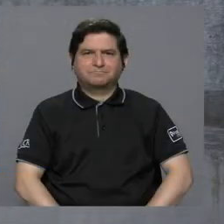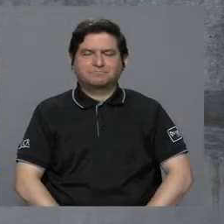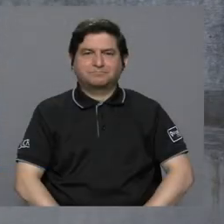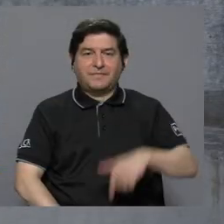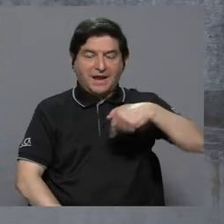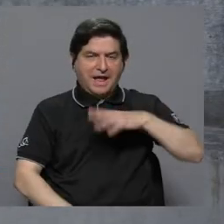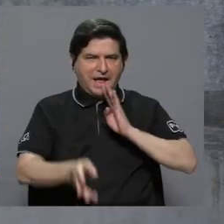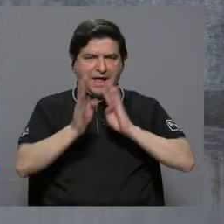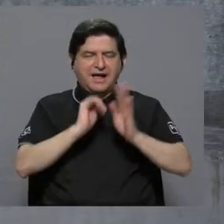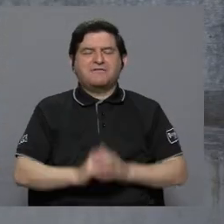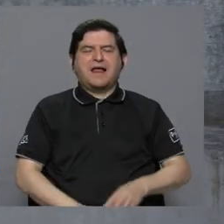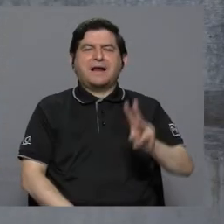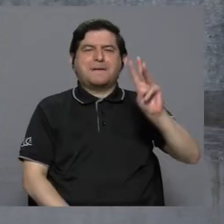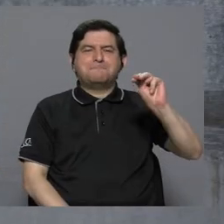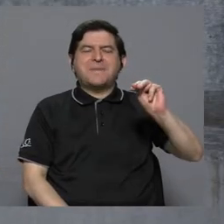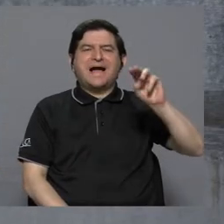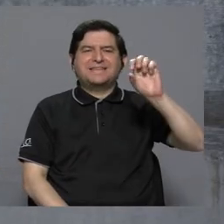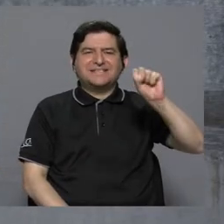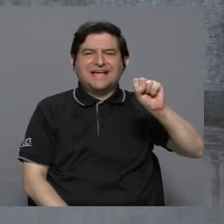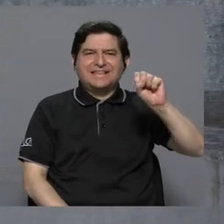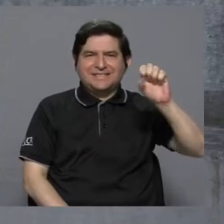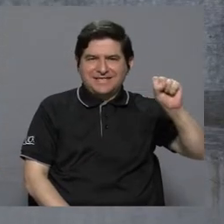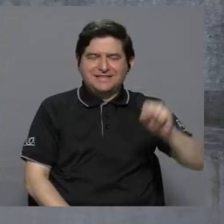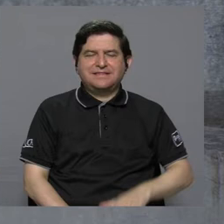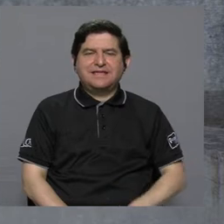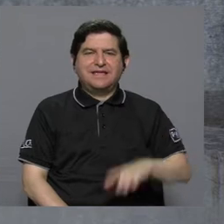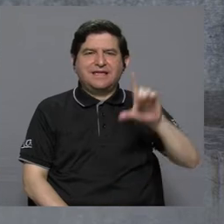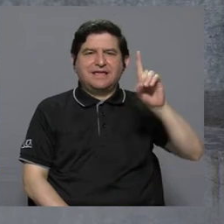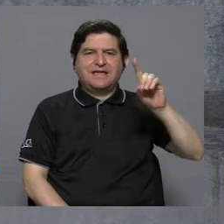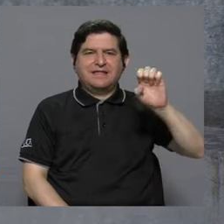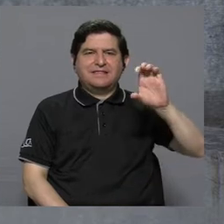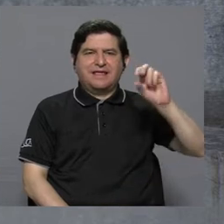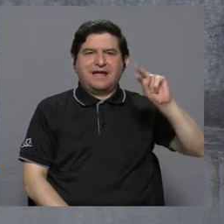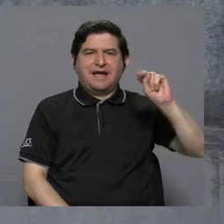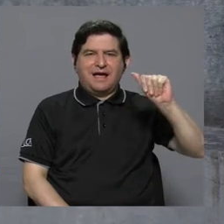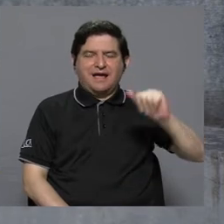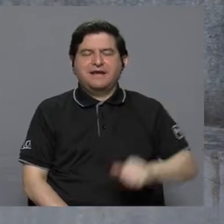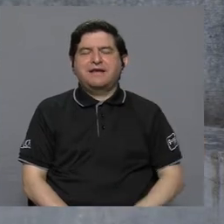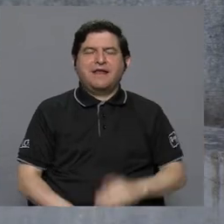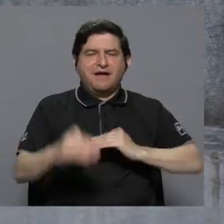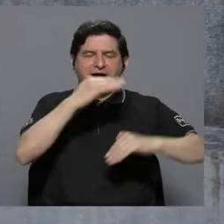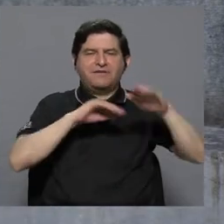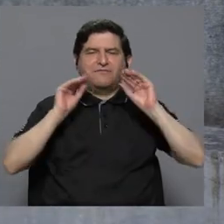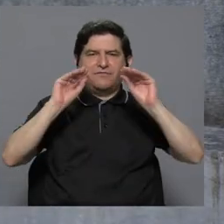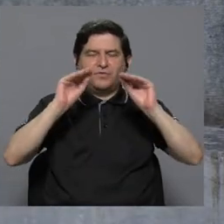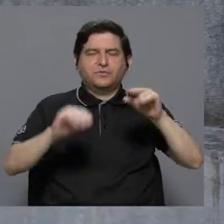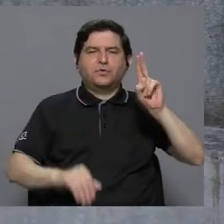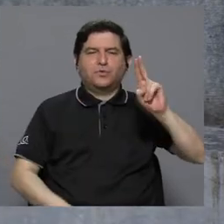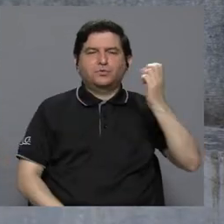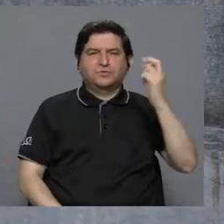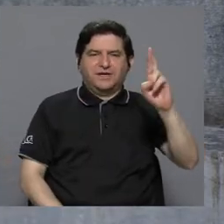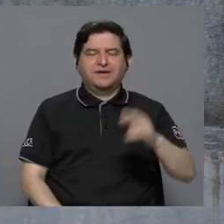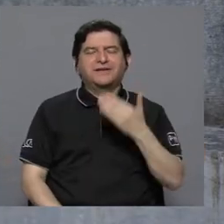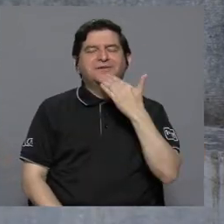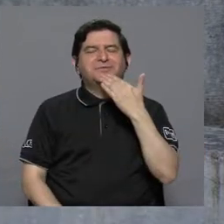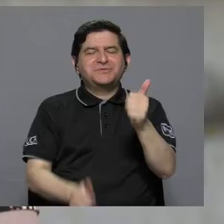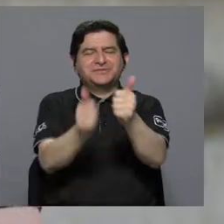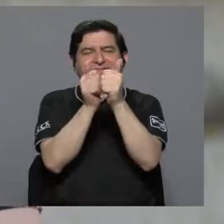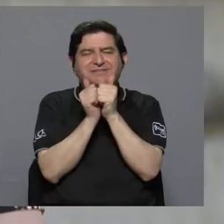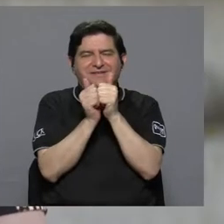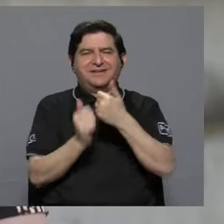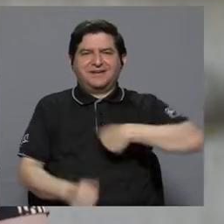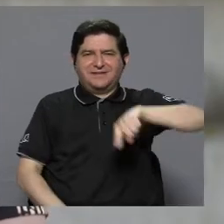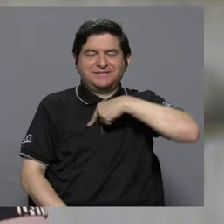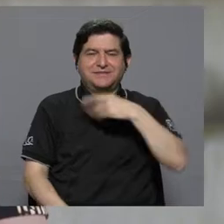Converso con doña Magda Sandí Sandí, decana de la Facultad de Educación de la Universidad de Costa Rica. Muchas gracias por acompañarnos.